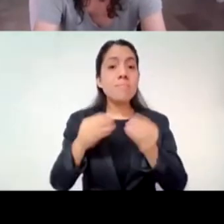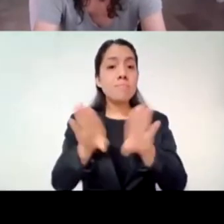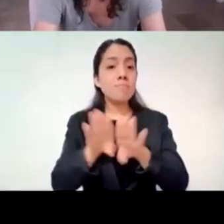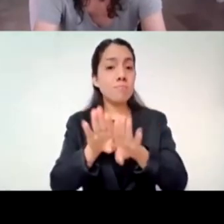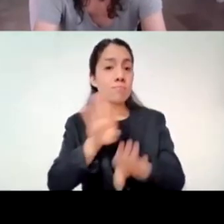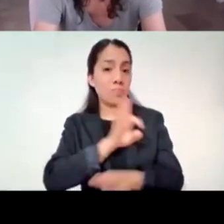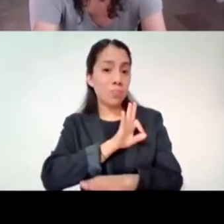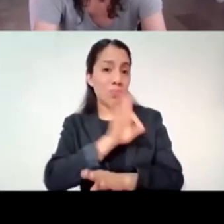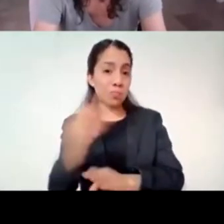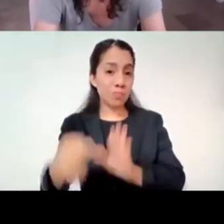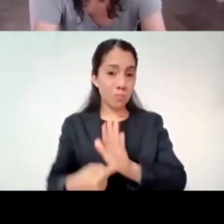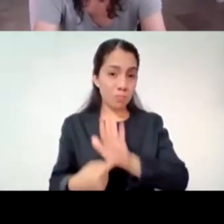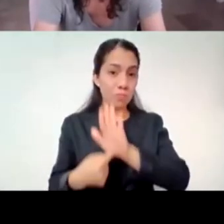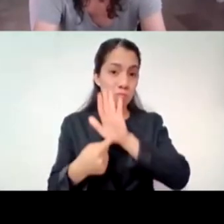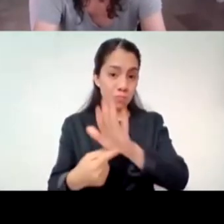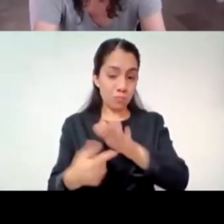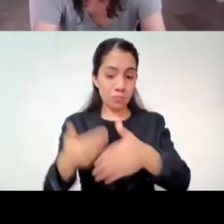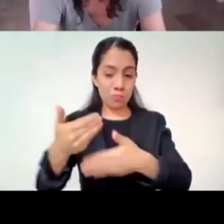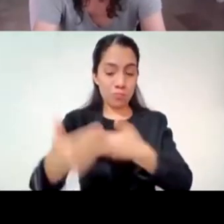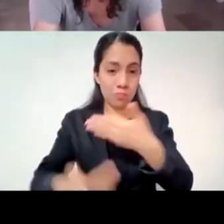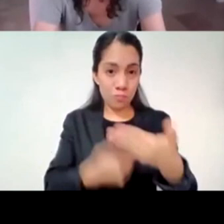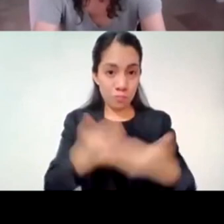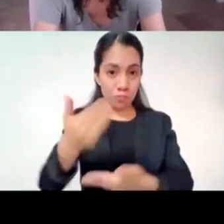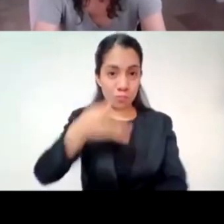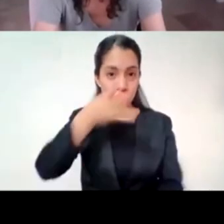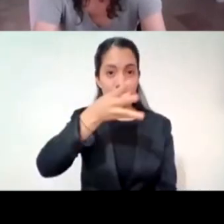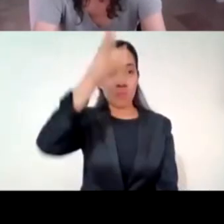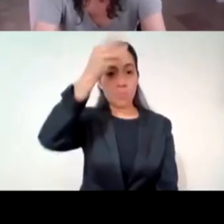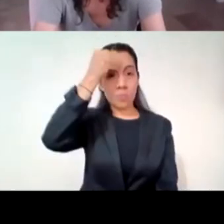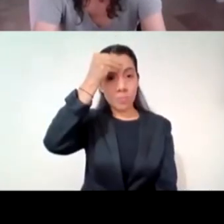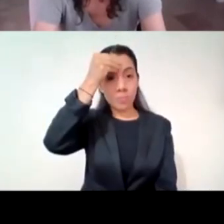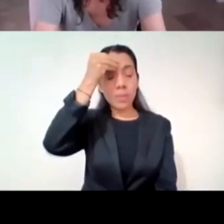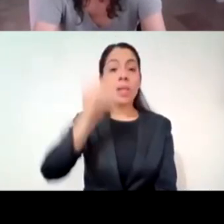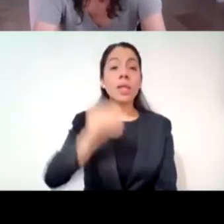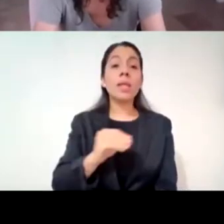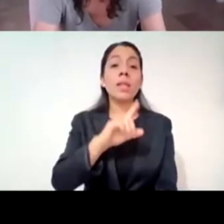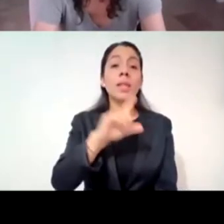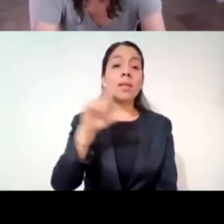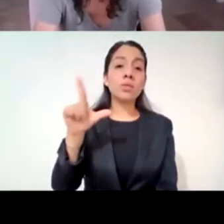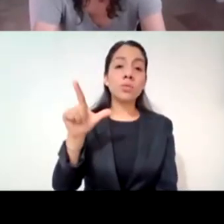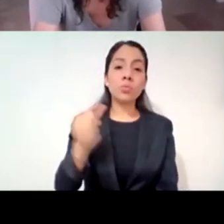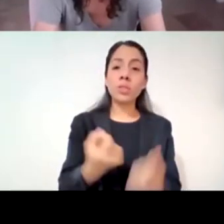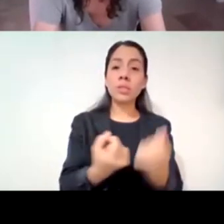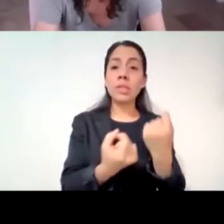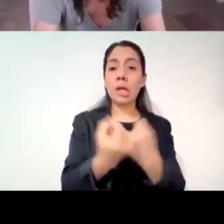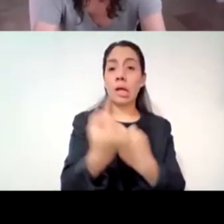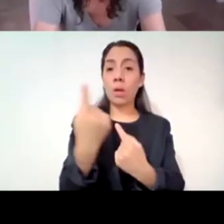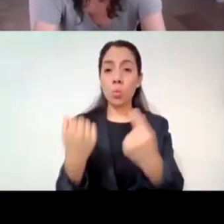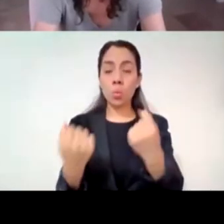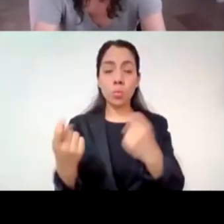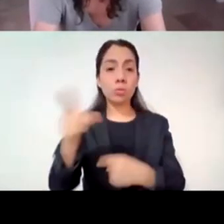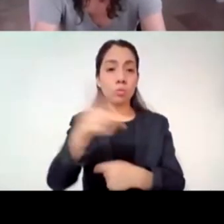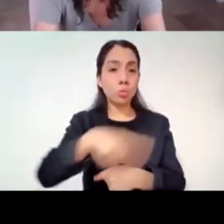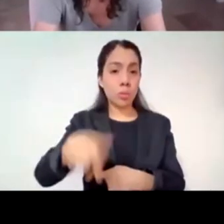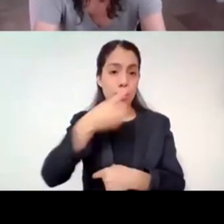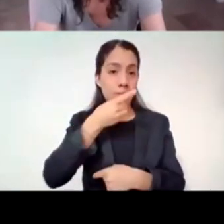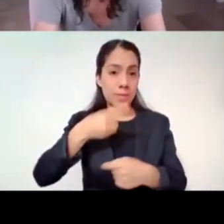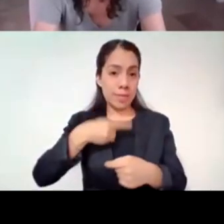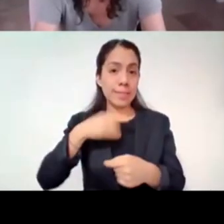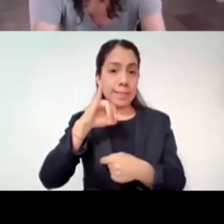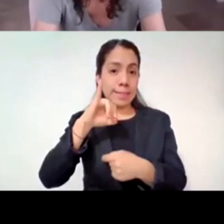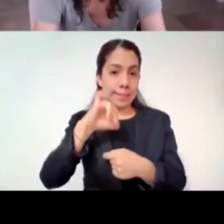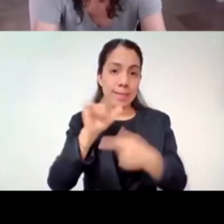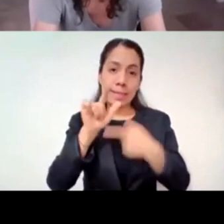sobre esquematizar las cosas, luego en algún momento alguna de ustedes me dice si esas fases son, no son,